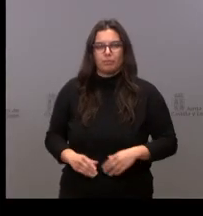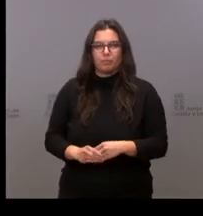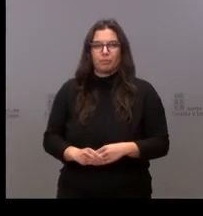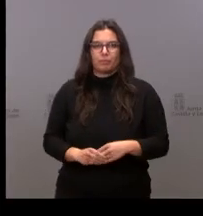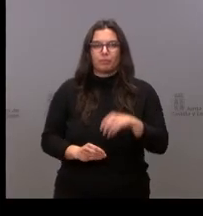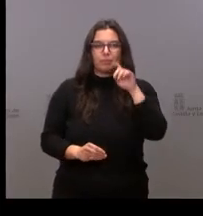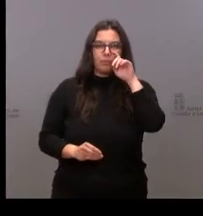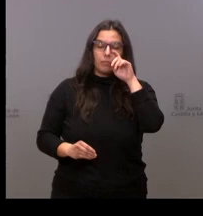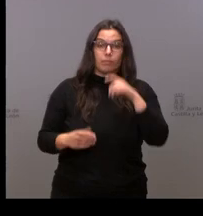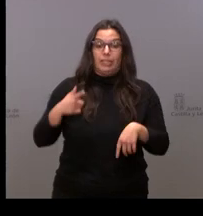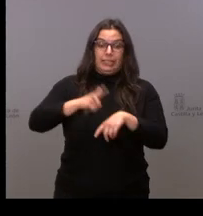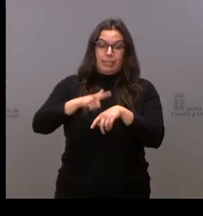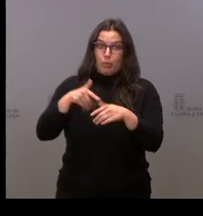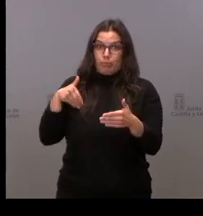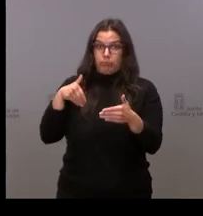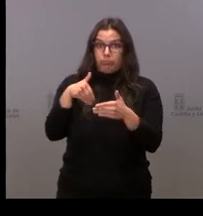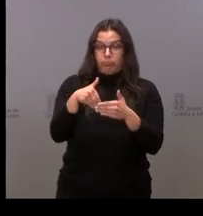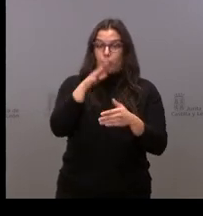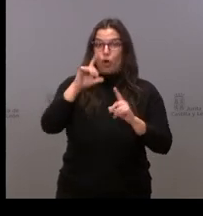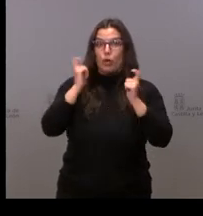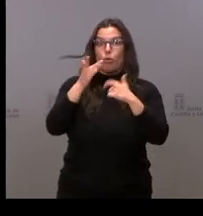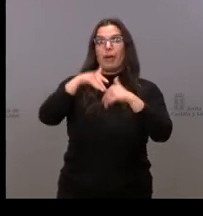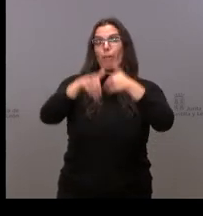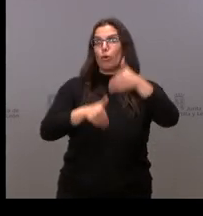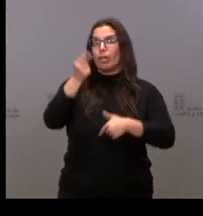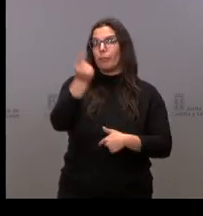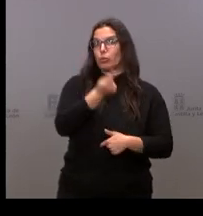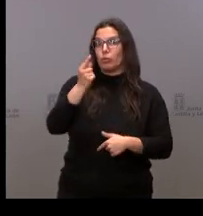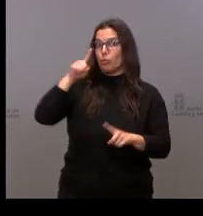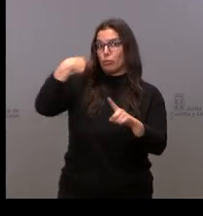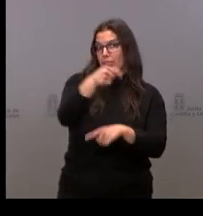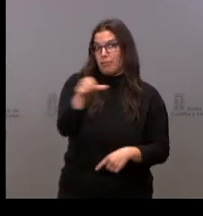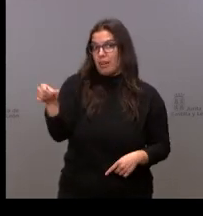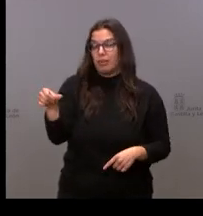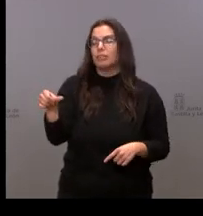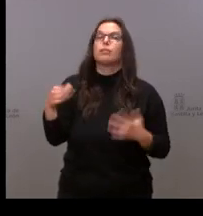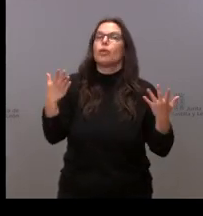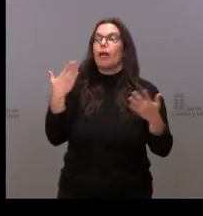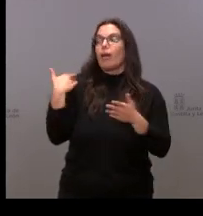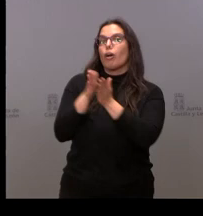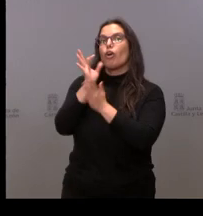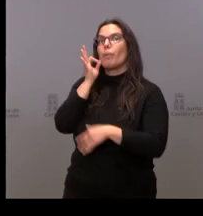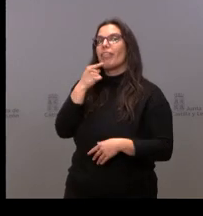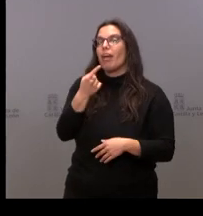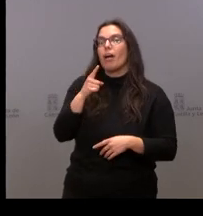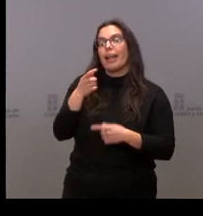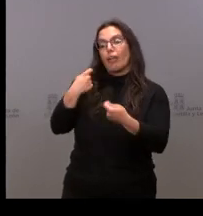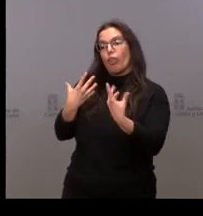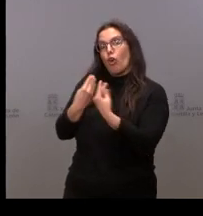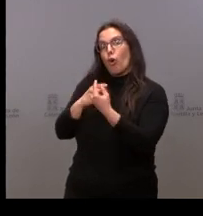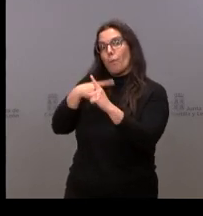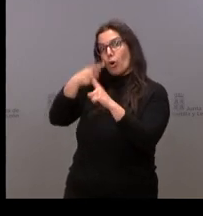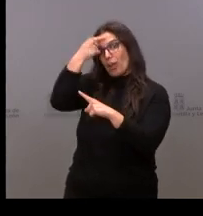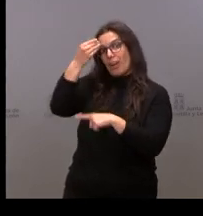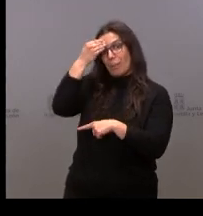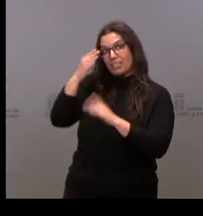el tiempo se agota. El pleno de presupuestos es ya la próxima semana. Antes le preguntaba a mi compañera si la negociación de Por Ávila con Por Ávila la ve